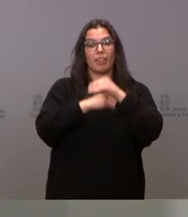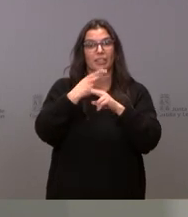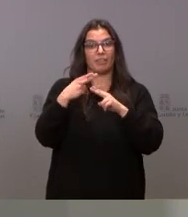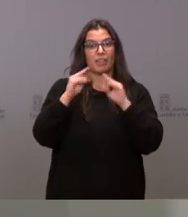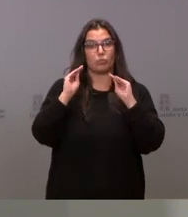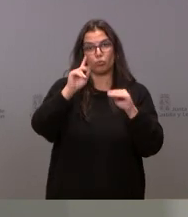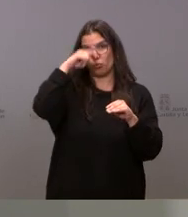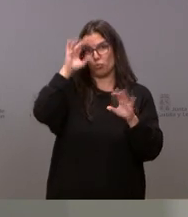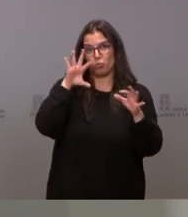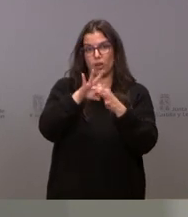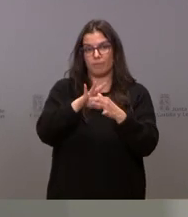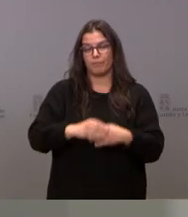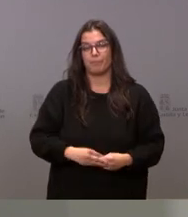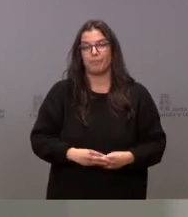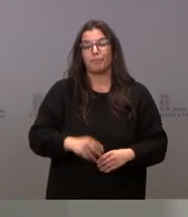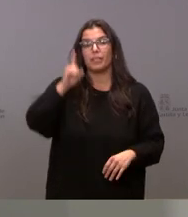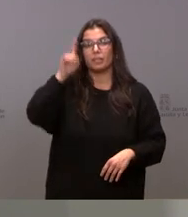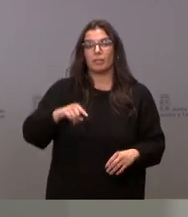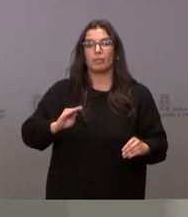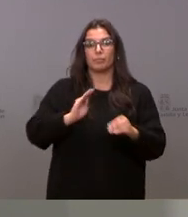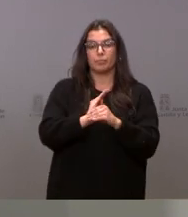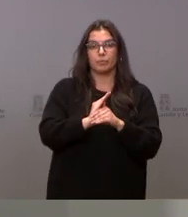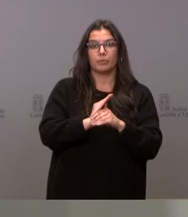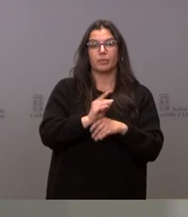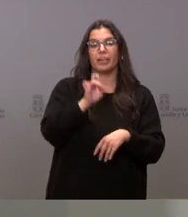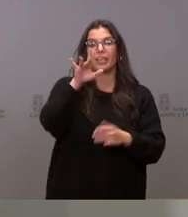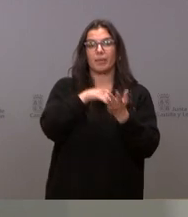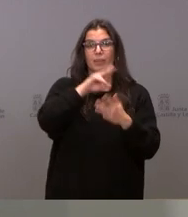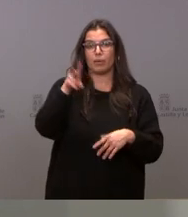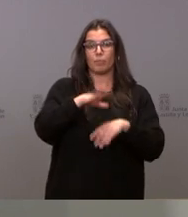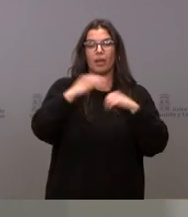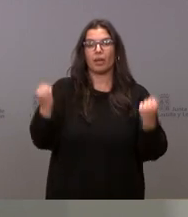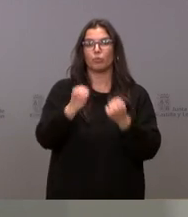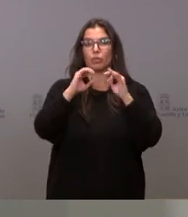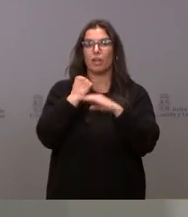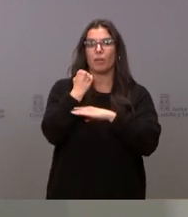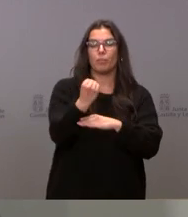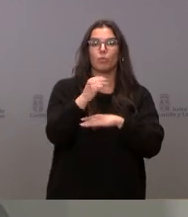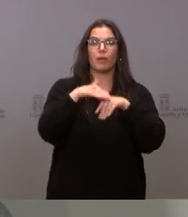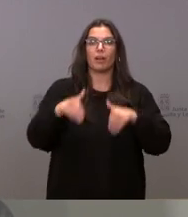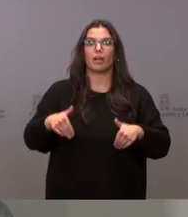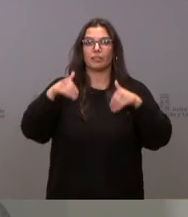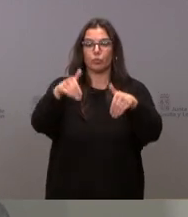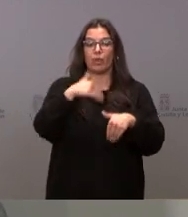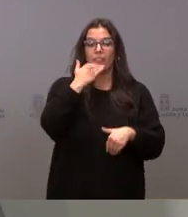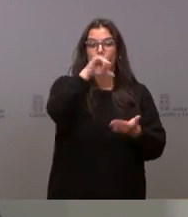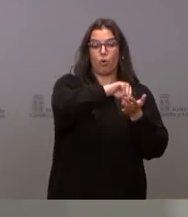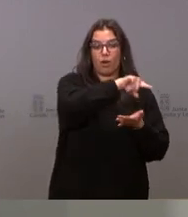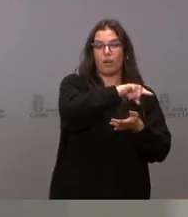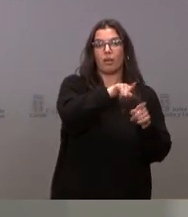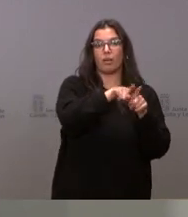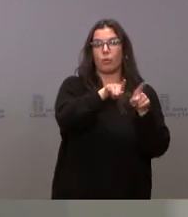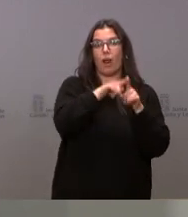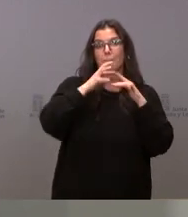culturales. También se destinan otros 15.000 euros para actuaciones de apoyo a la candidatura de Zamora como